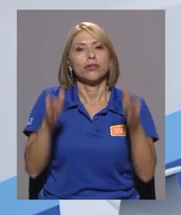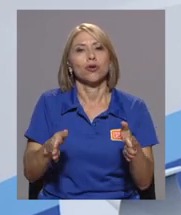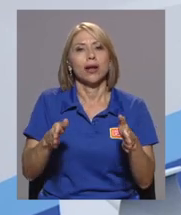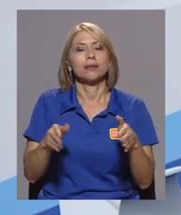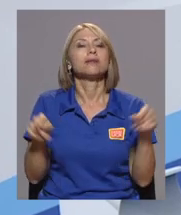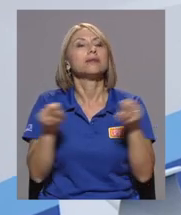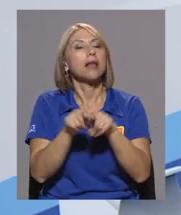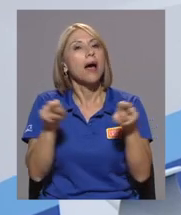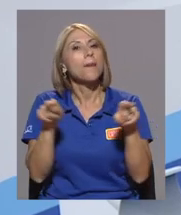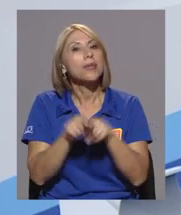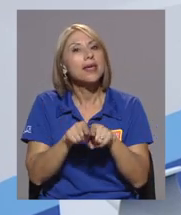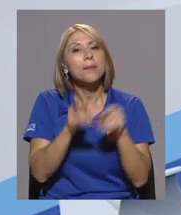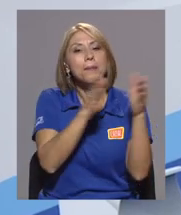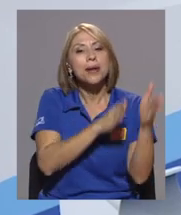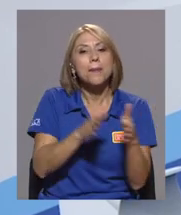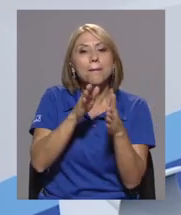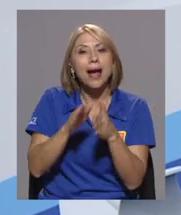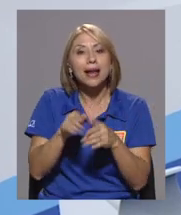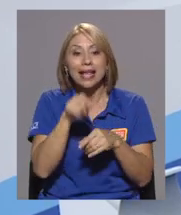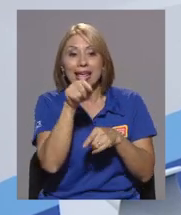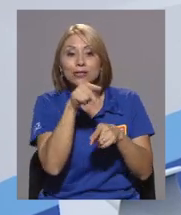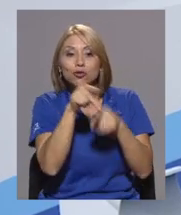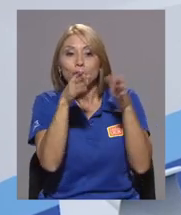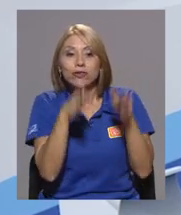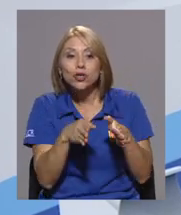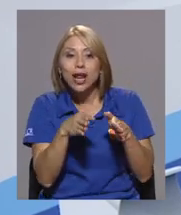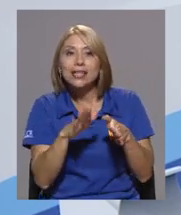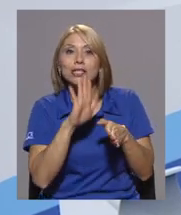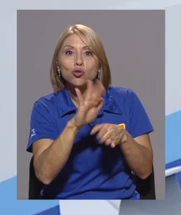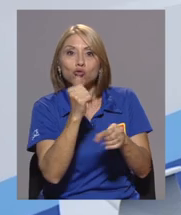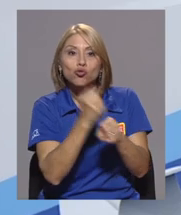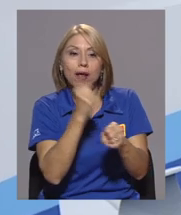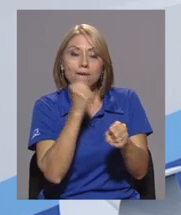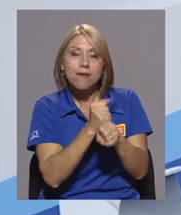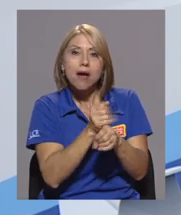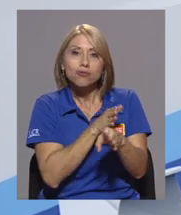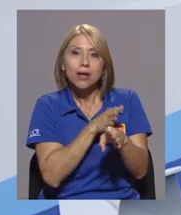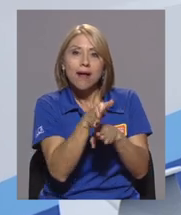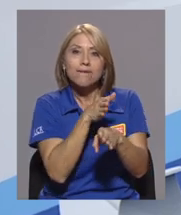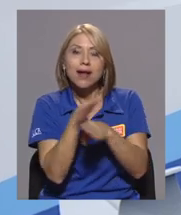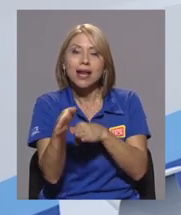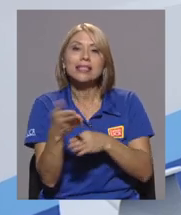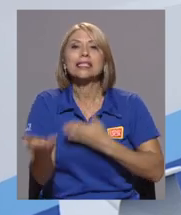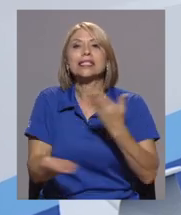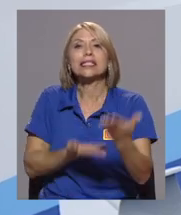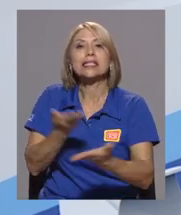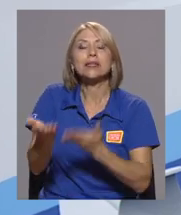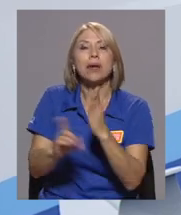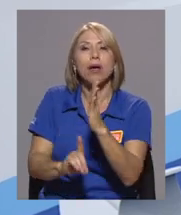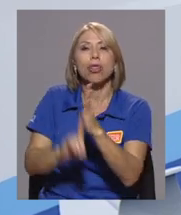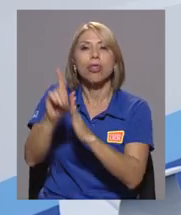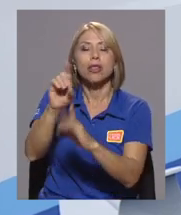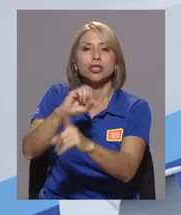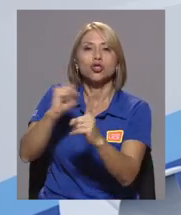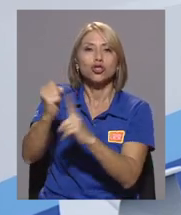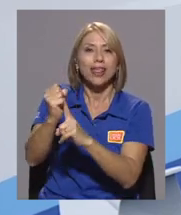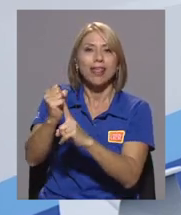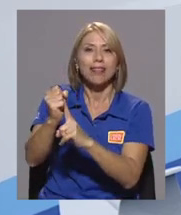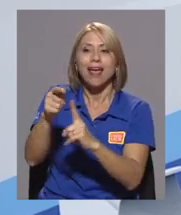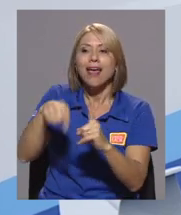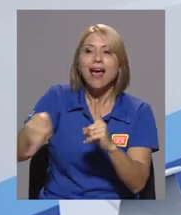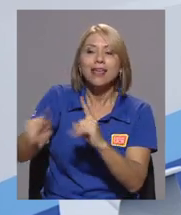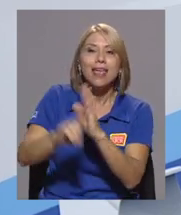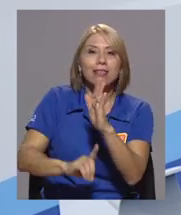universidades no solamente forman profesionales, sino que forman a estos profesionales para que estas profesiones sirvan